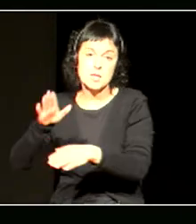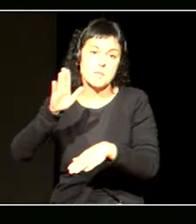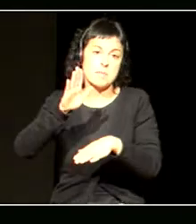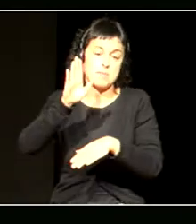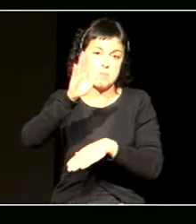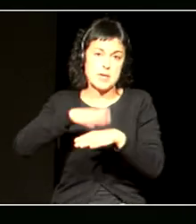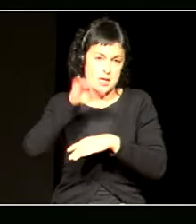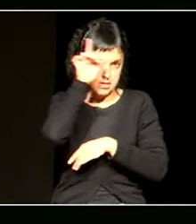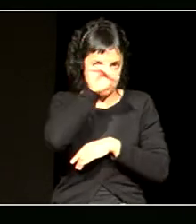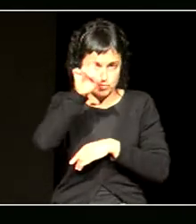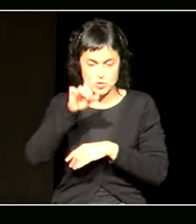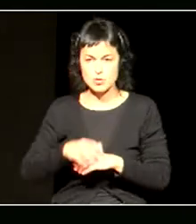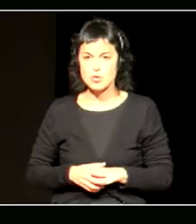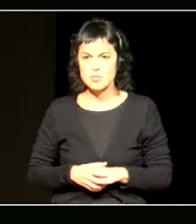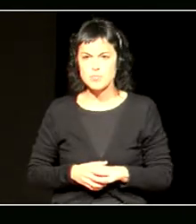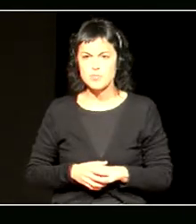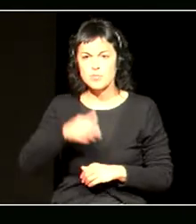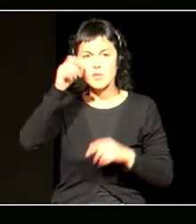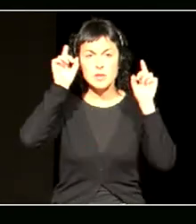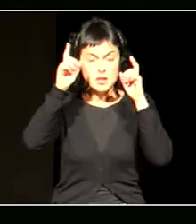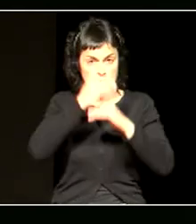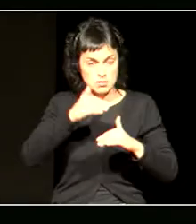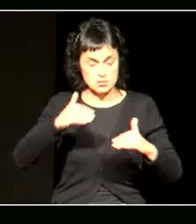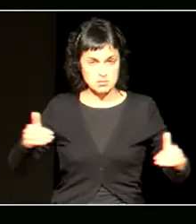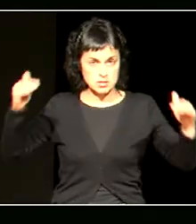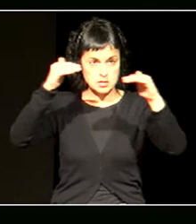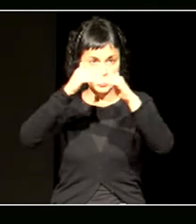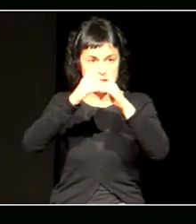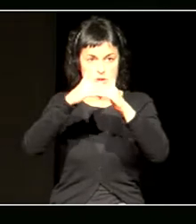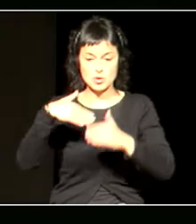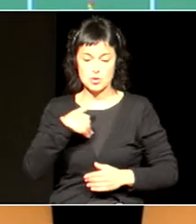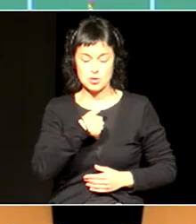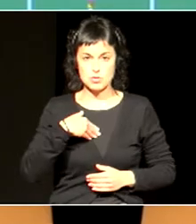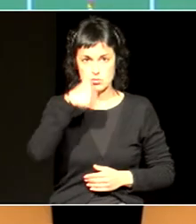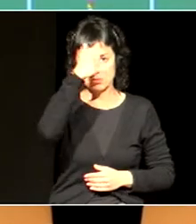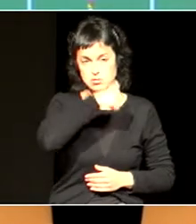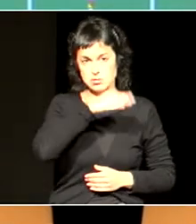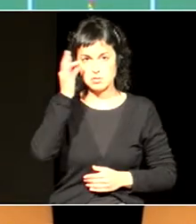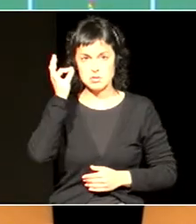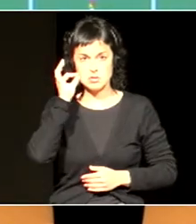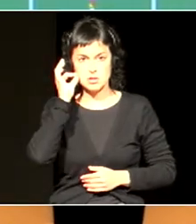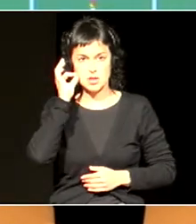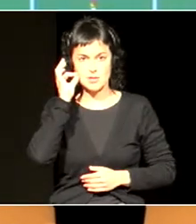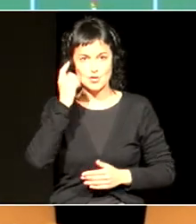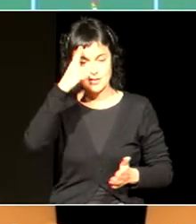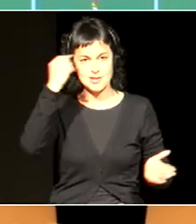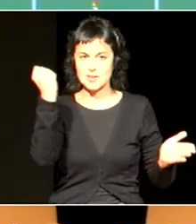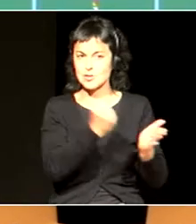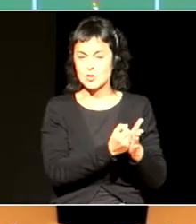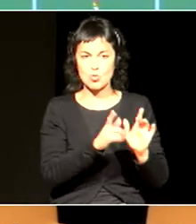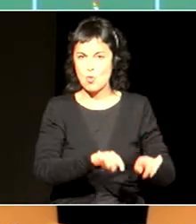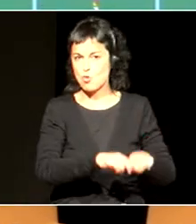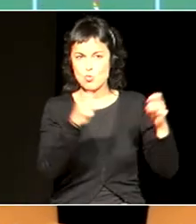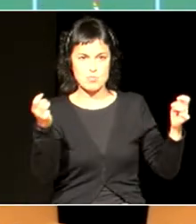Eskidetza da gaurregun genero aurreiritziak eta estereotipoak gainditzeko dugun tresna eraginkorrena.